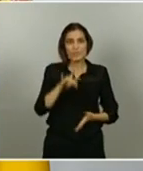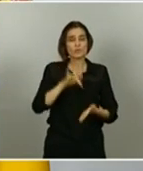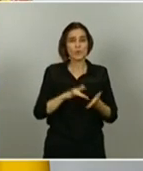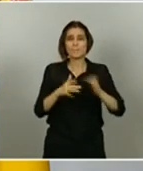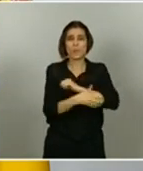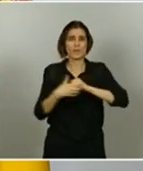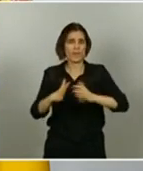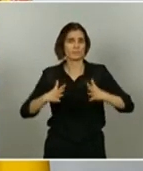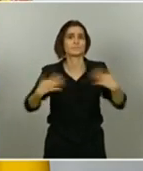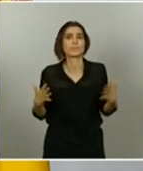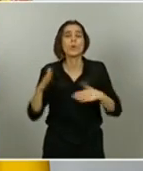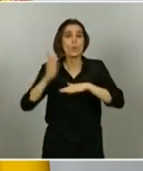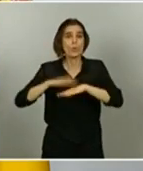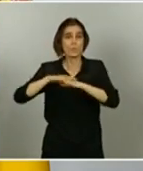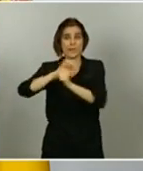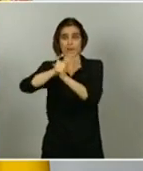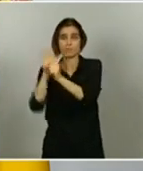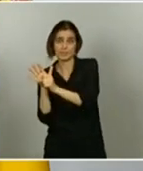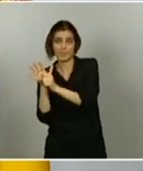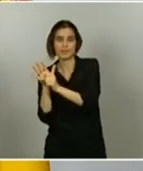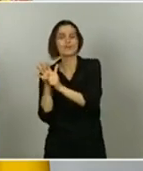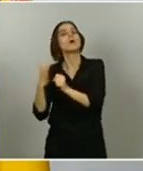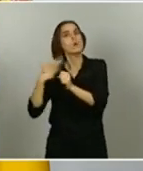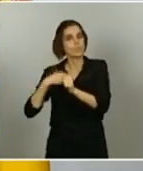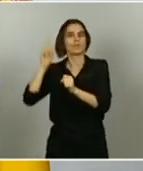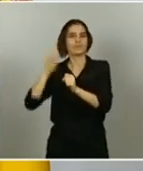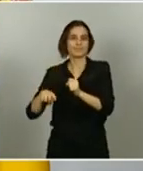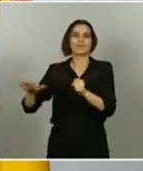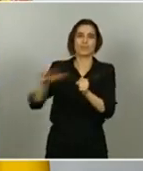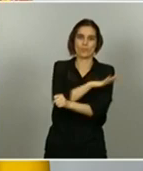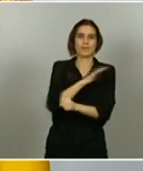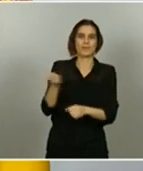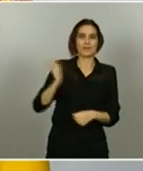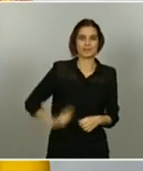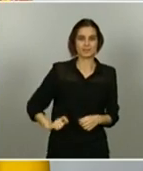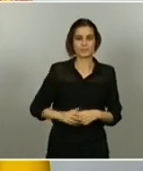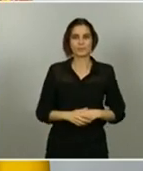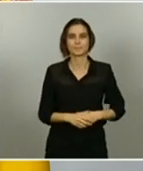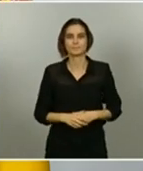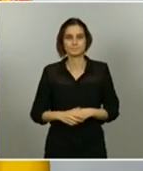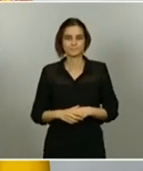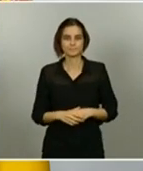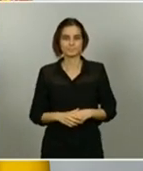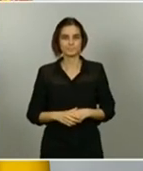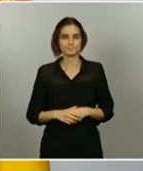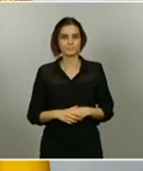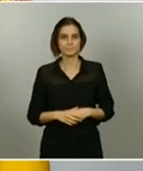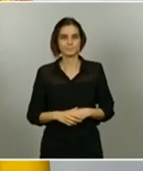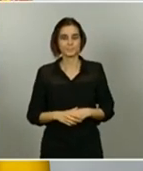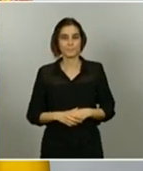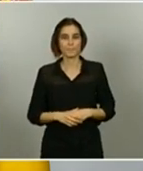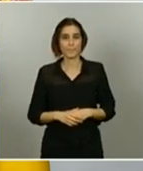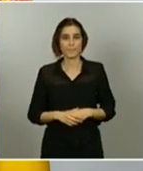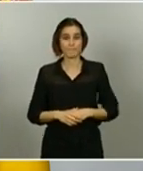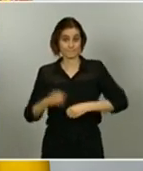como consecuencia de la COVID se puedan acoger también a este ingreso. Y, además, de los ingresos, como decía, se comprobará